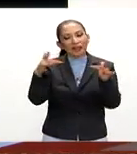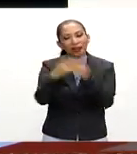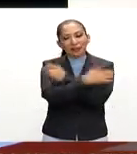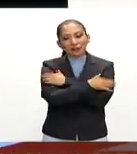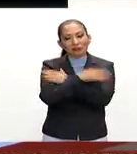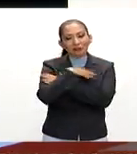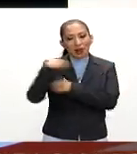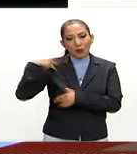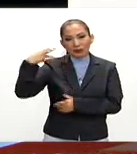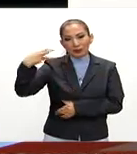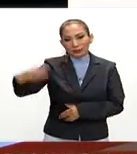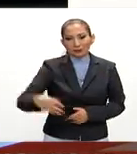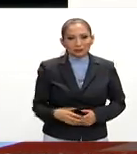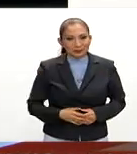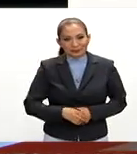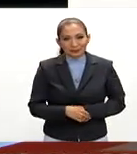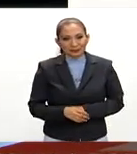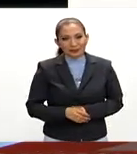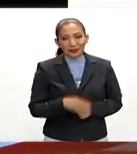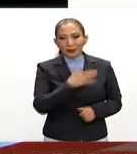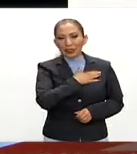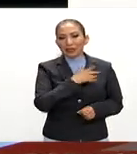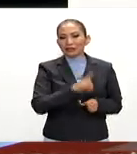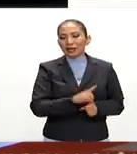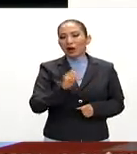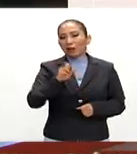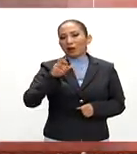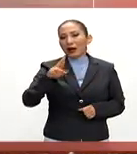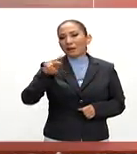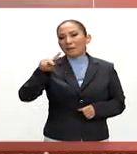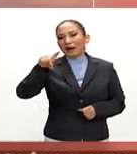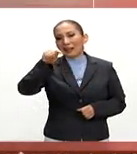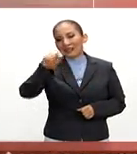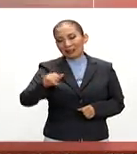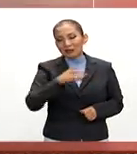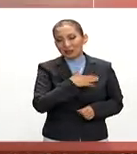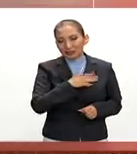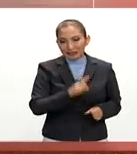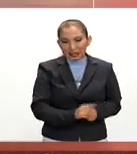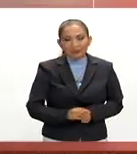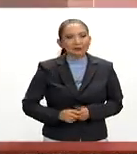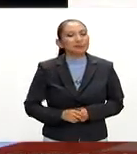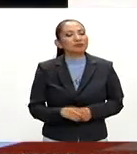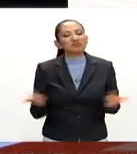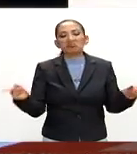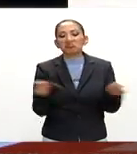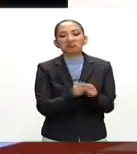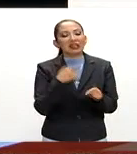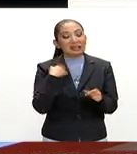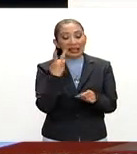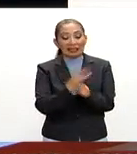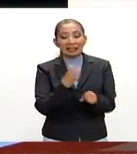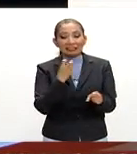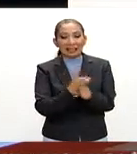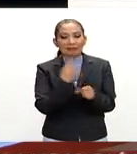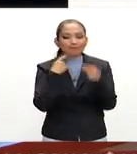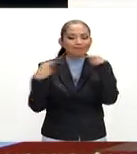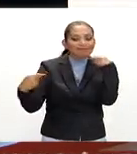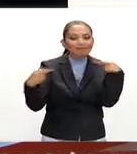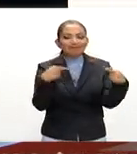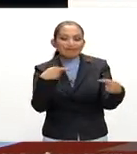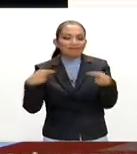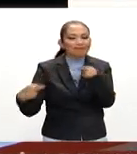Un abrazo hasta Washington. Buenos días, Omar, Pati, igualmente. Buenos días. Pues concluimos ya el tercer debate.